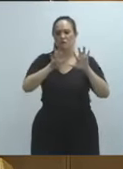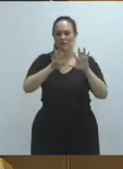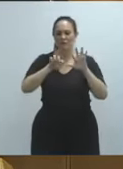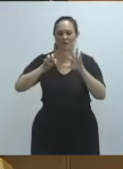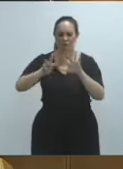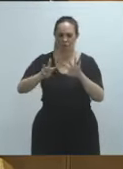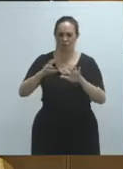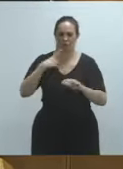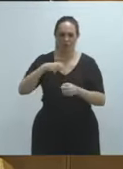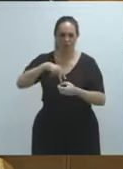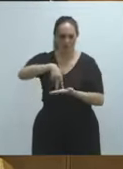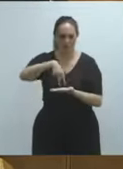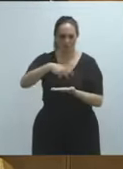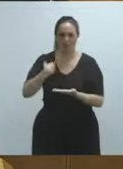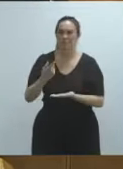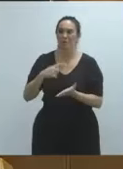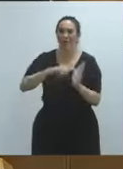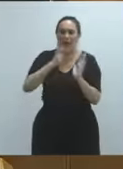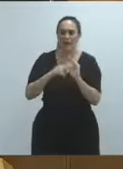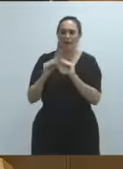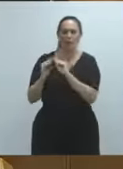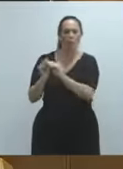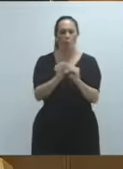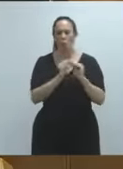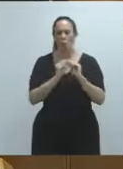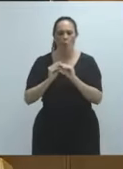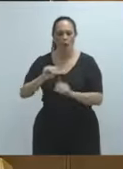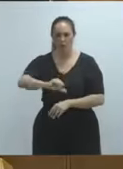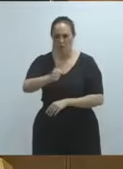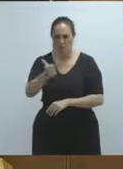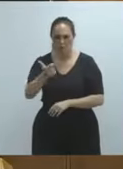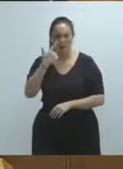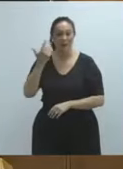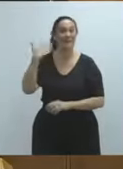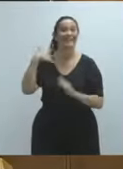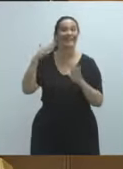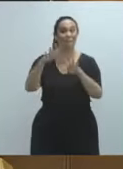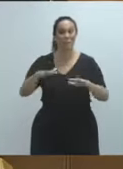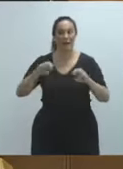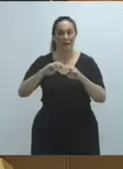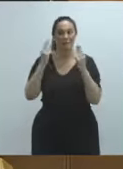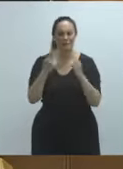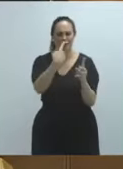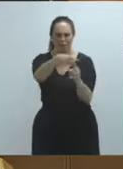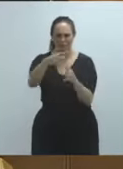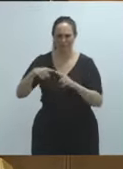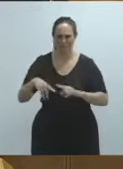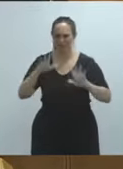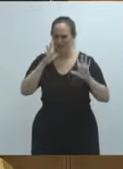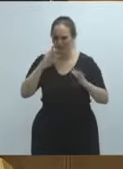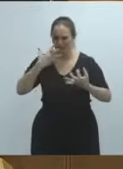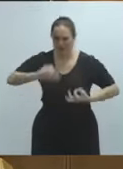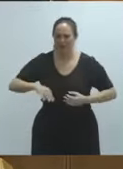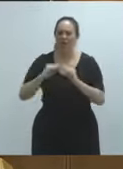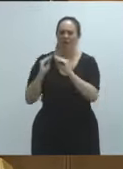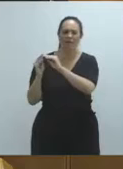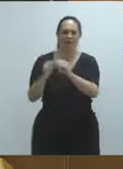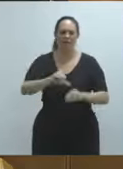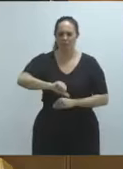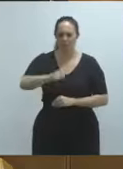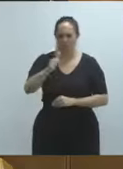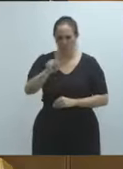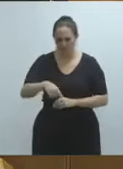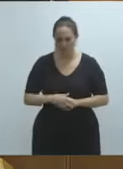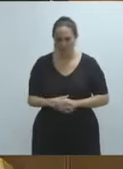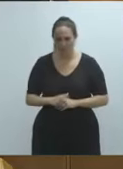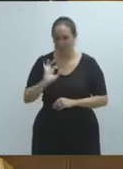aquella ley que se aprobó por unanimidad, aunque la conformación del Parlamento en aquella época era distinta, pero conseguimos su aprobación por unanimidad. Es cierto que